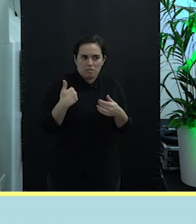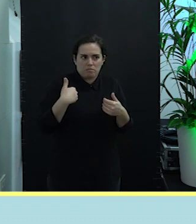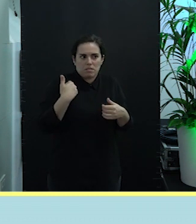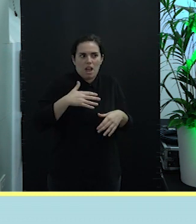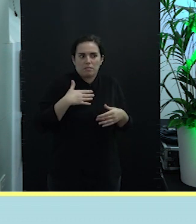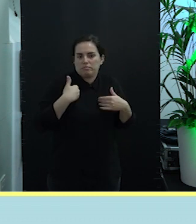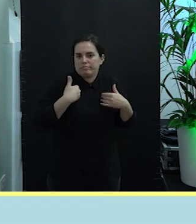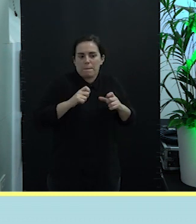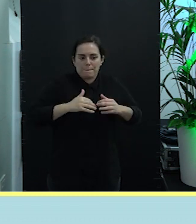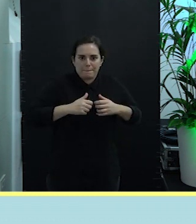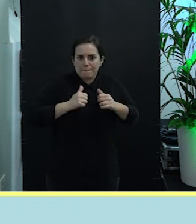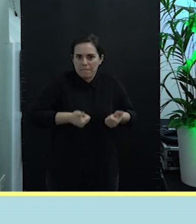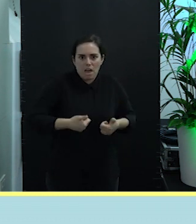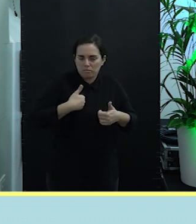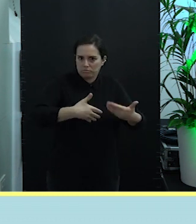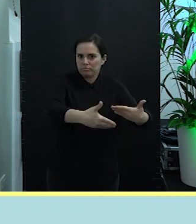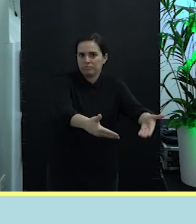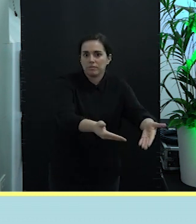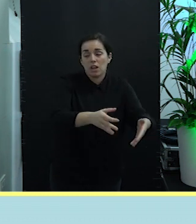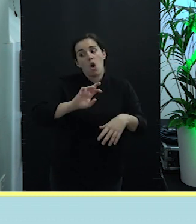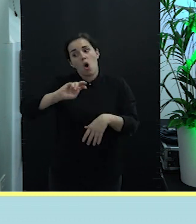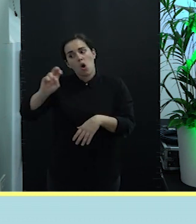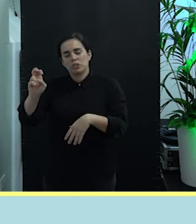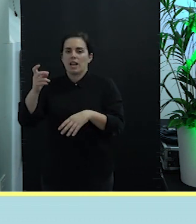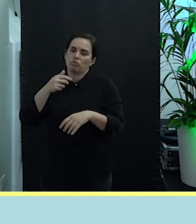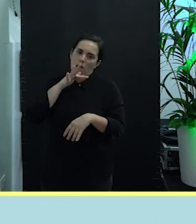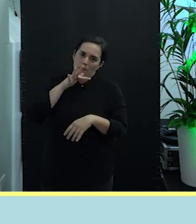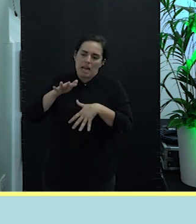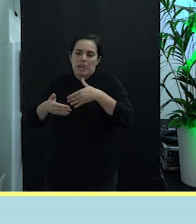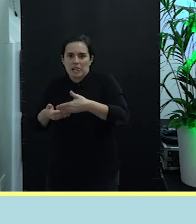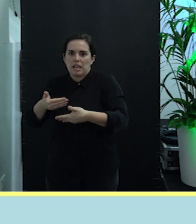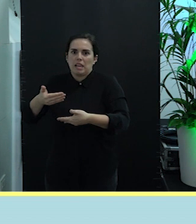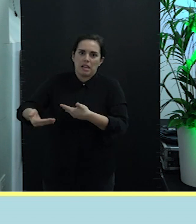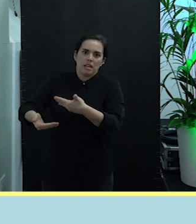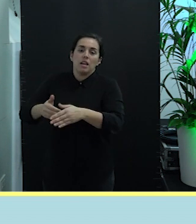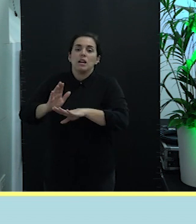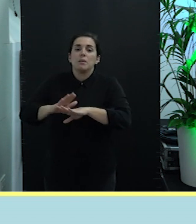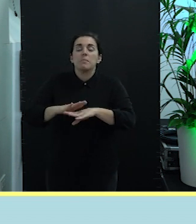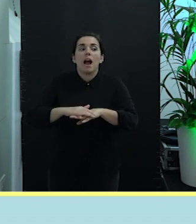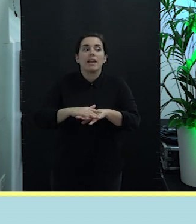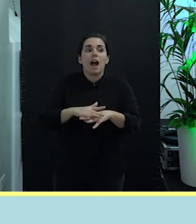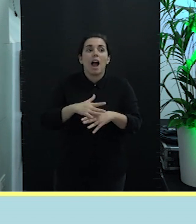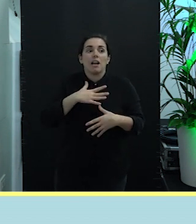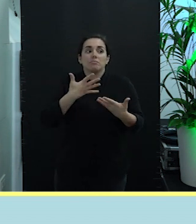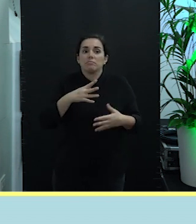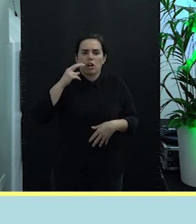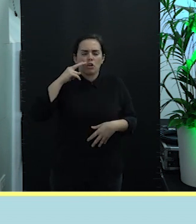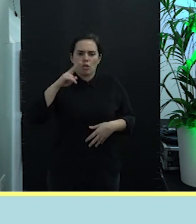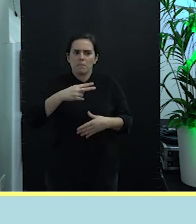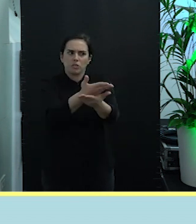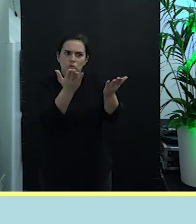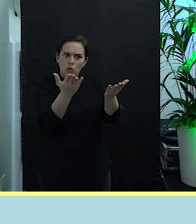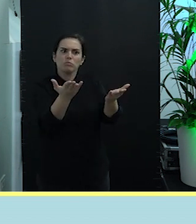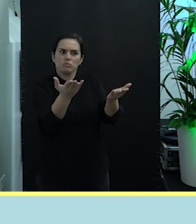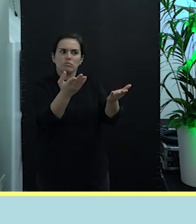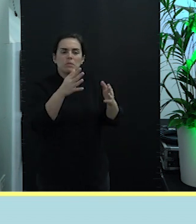producir y qué otras estaban en el camino intermedio para así poder contar ahora mismo con el conocimiento que tenemos de ustedes y